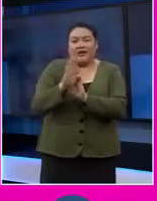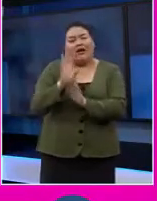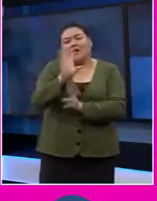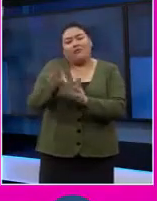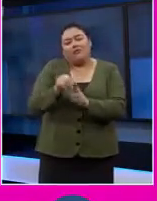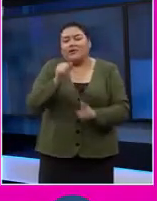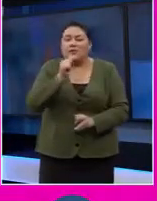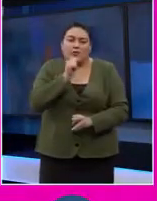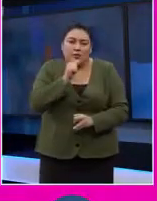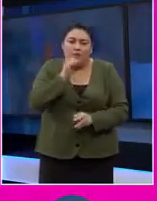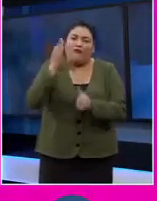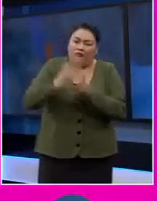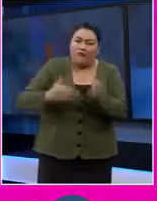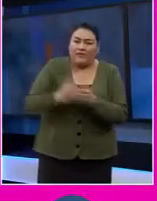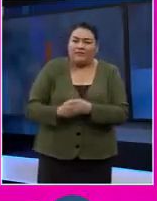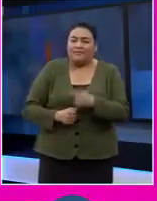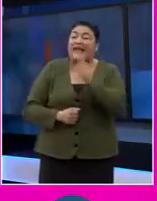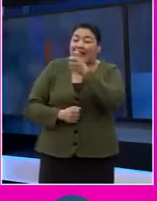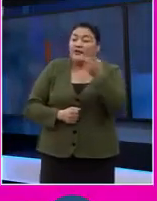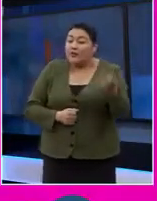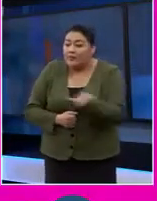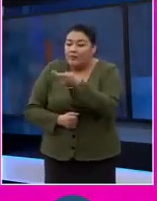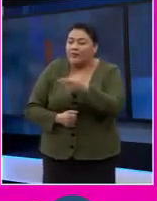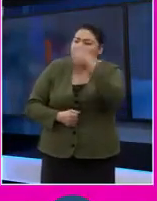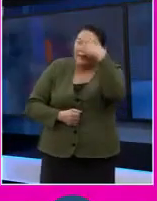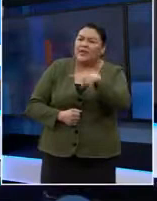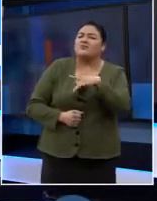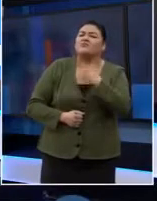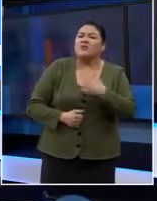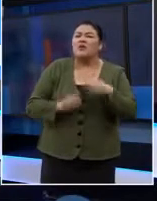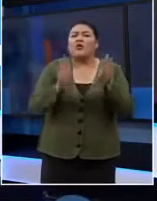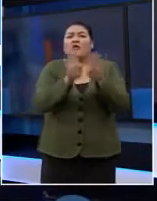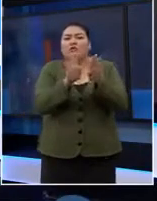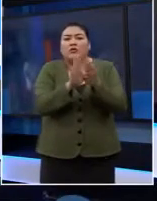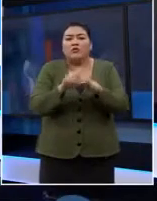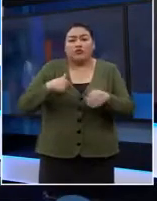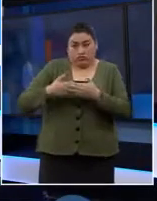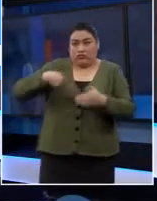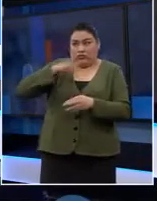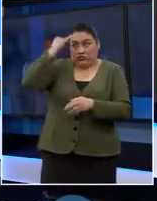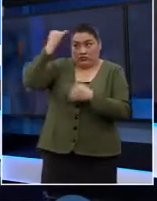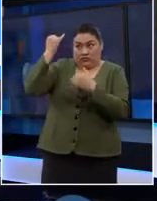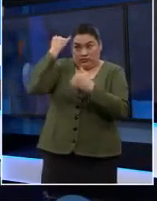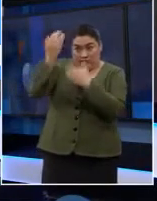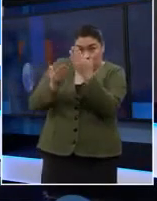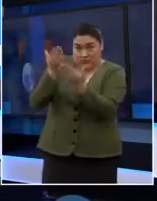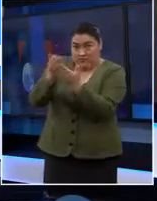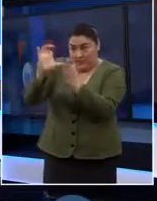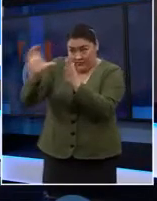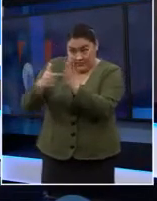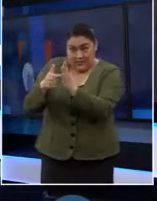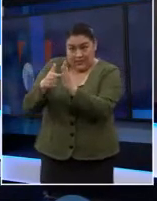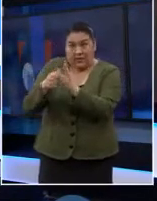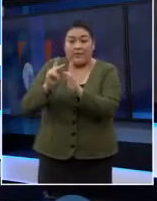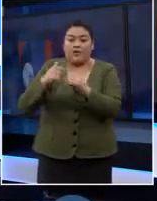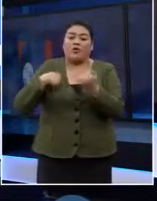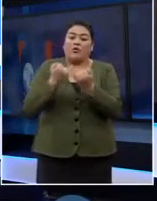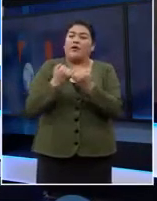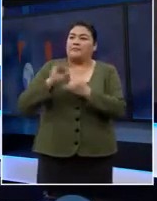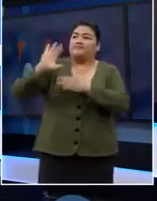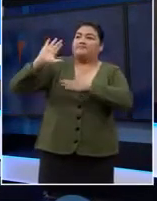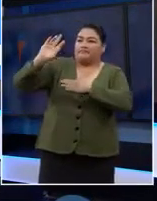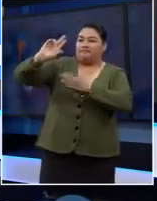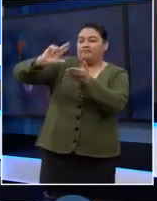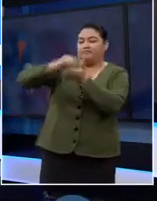transformación de ese modelo. En lo que te iba a preguntar, ¿cómo está México? Porque impulsamos por un lado esta convención, pero por el otro nos obligamos al